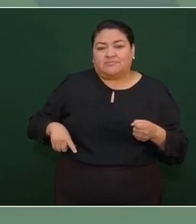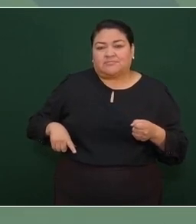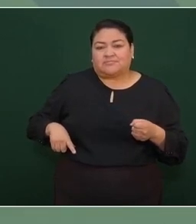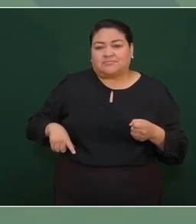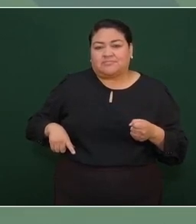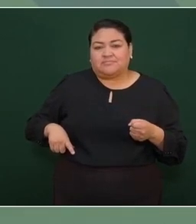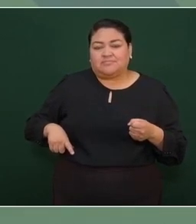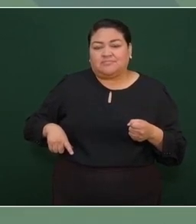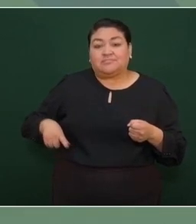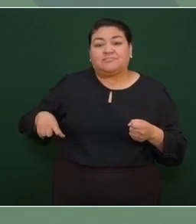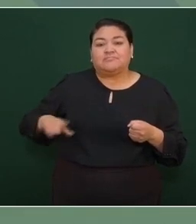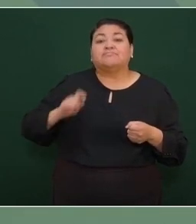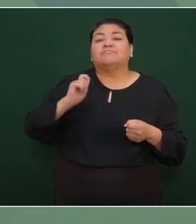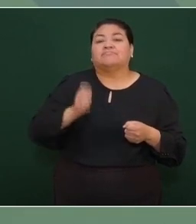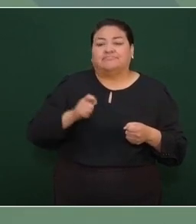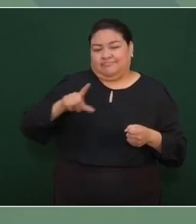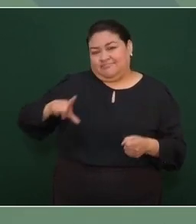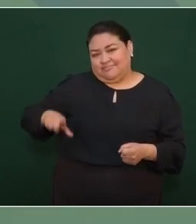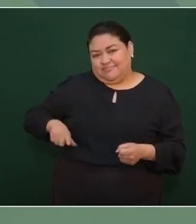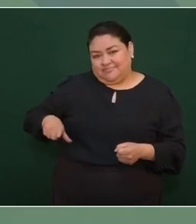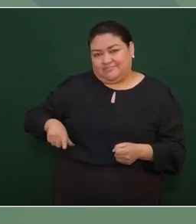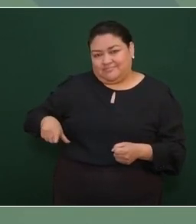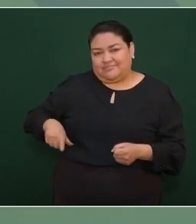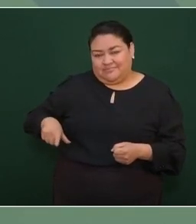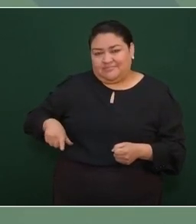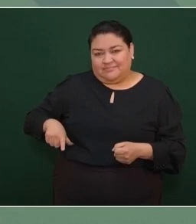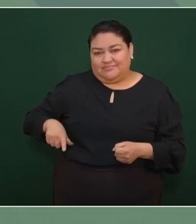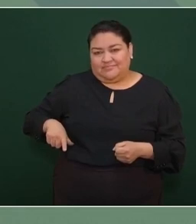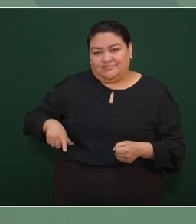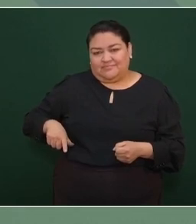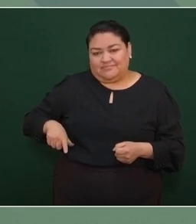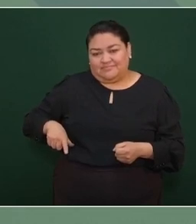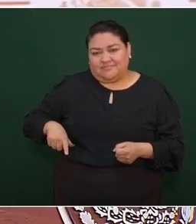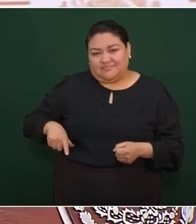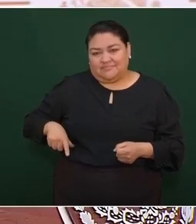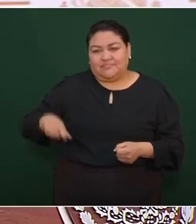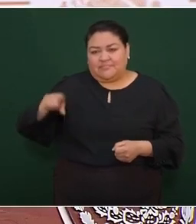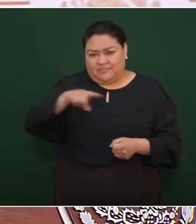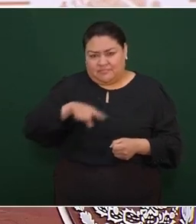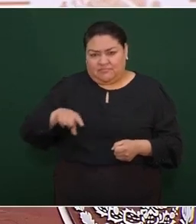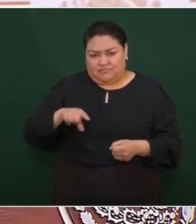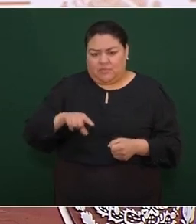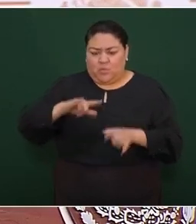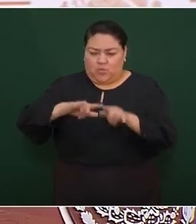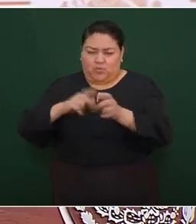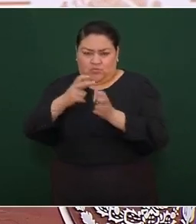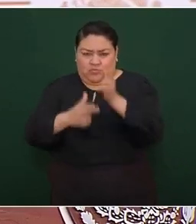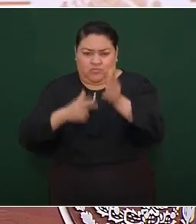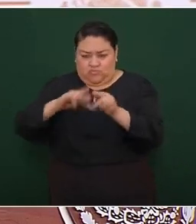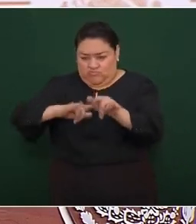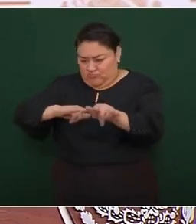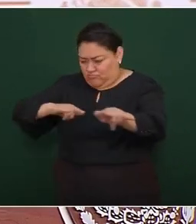es decir el gobierno podía utilizar las vías